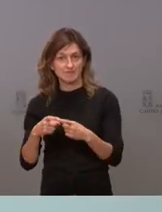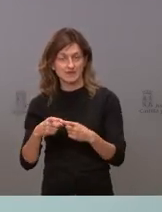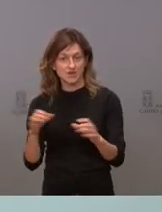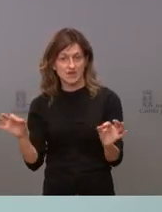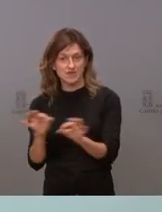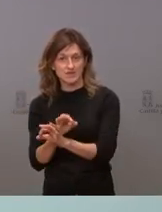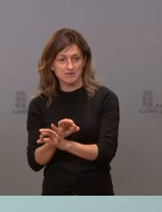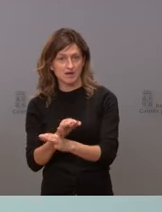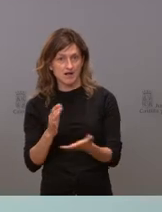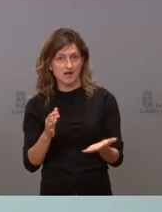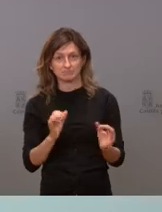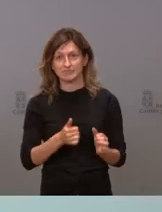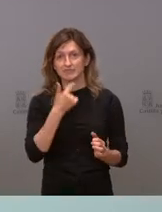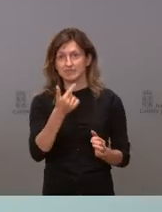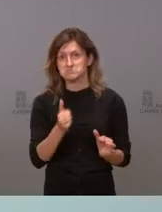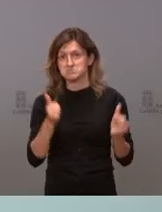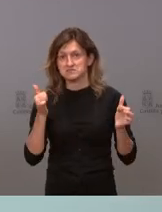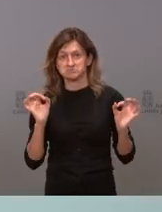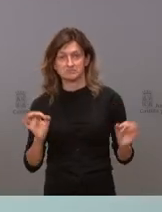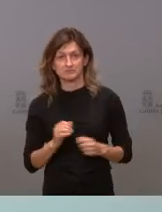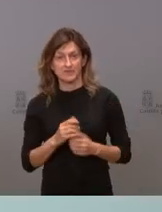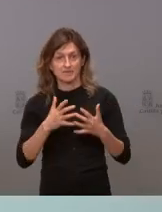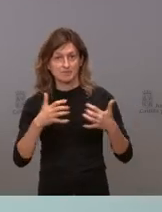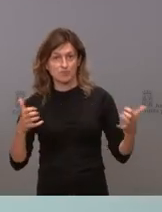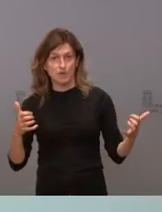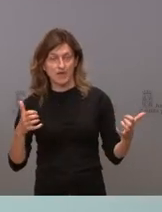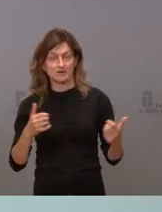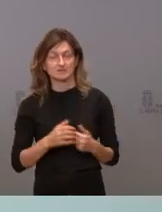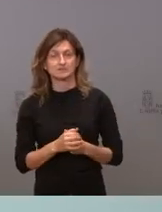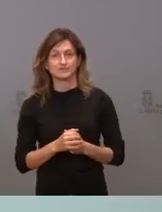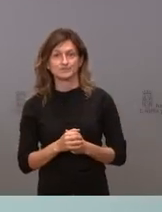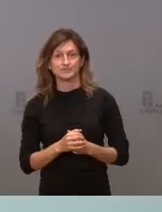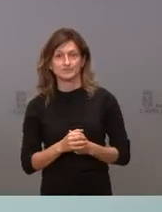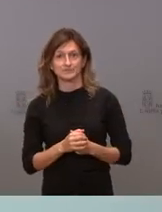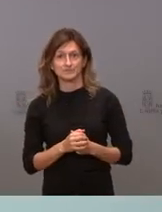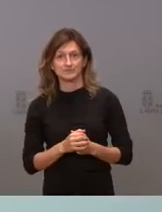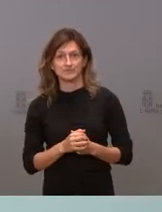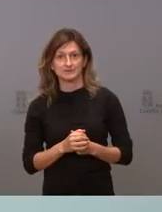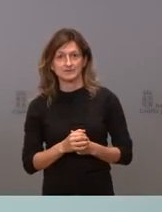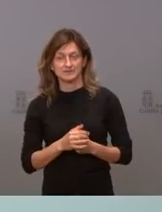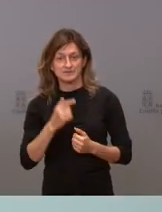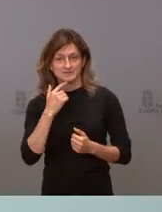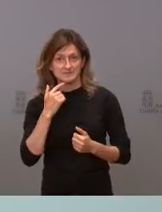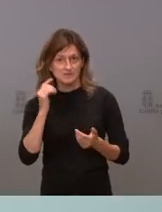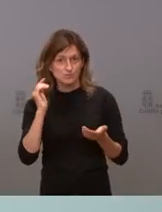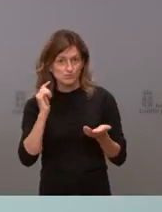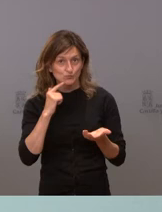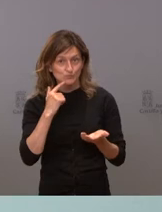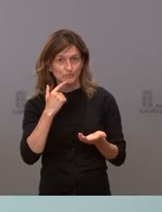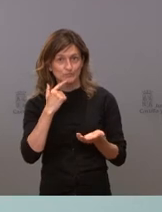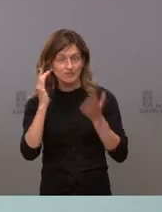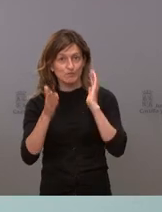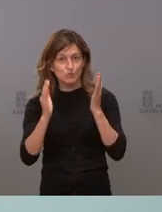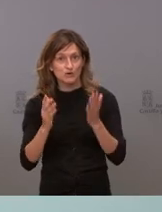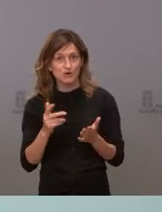que empeñarse en corregirlo. Es verdad que hay un dicho popular que dice que cuando el burro coge la linde es lo que